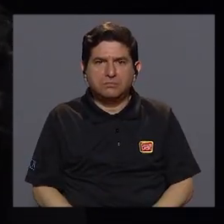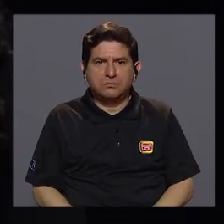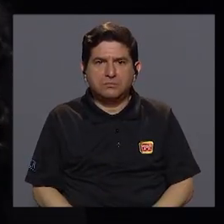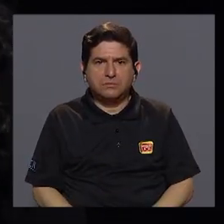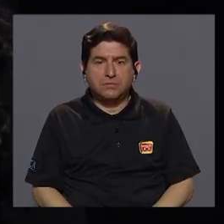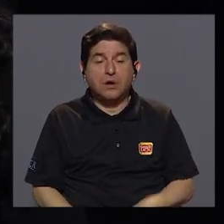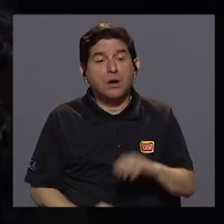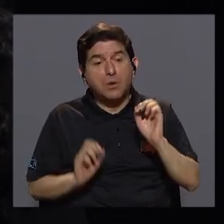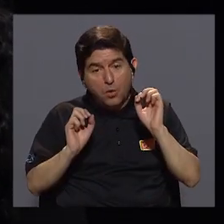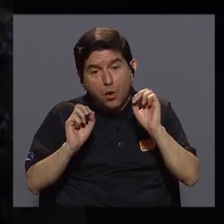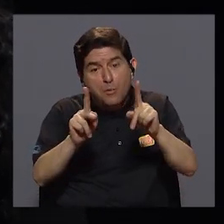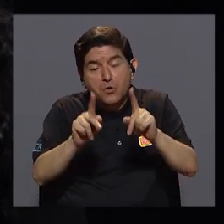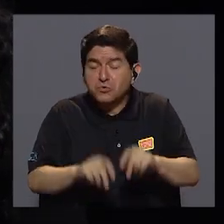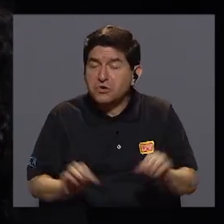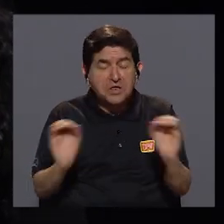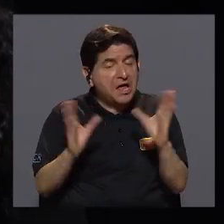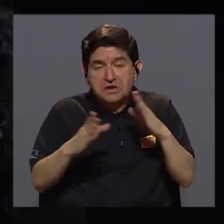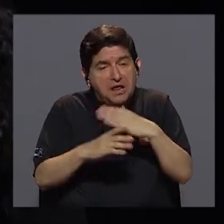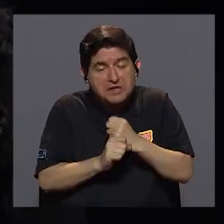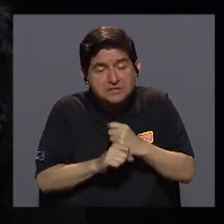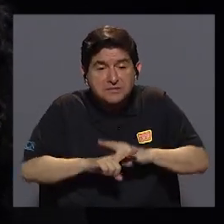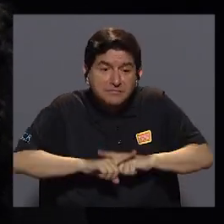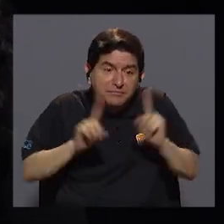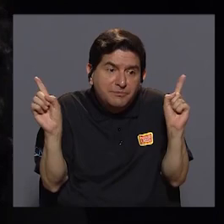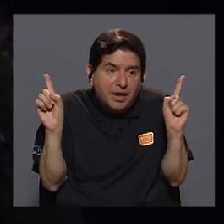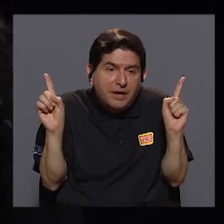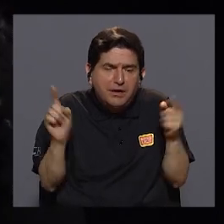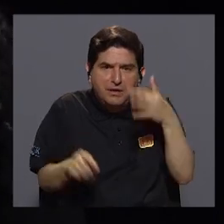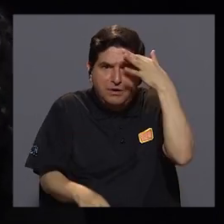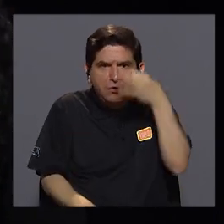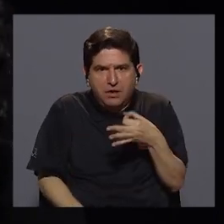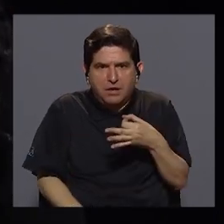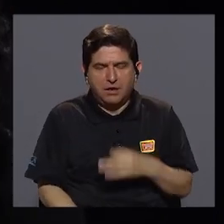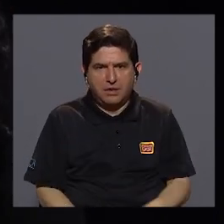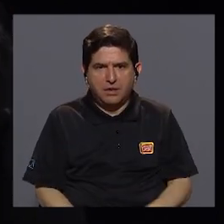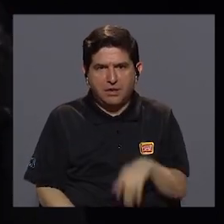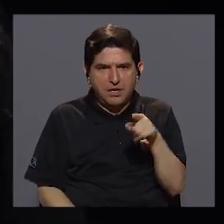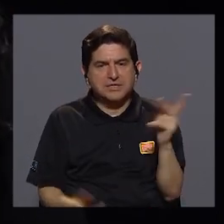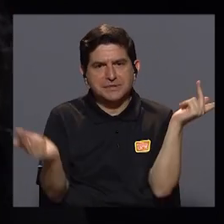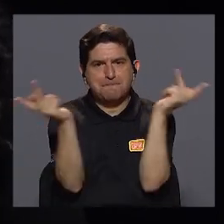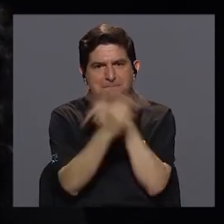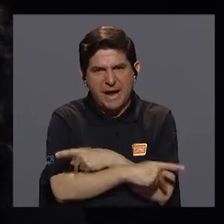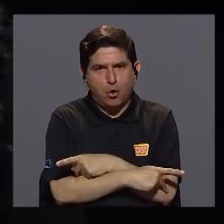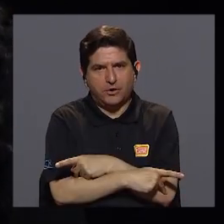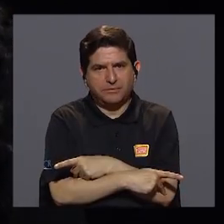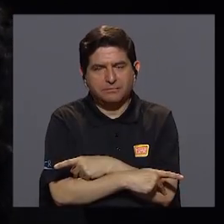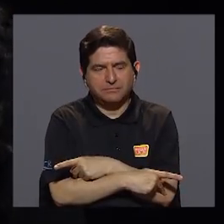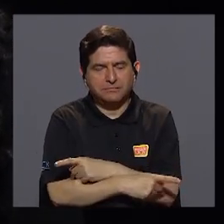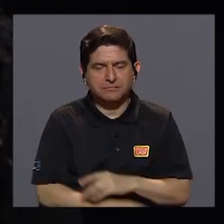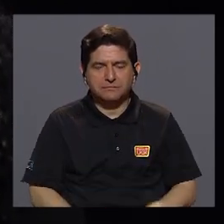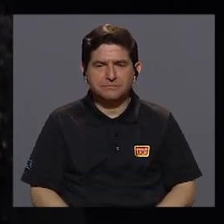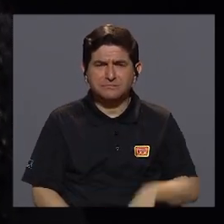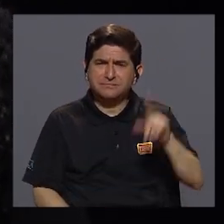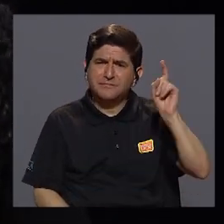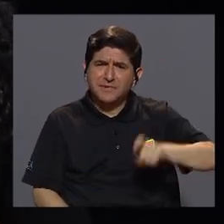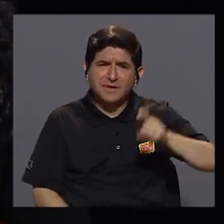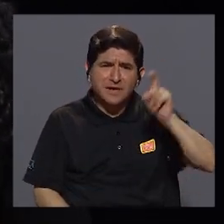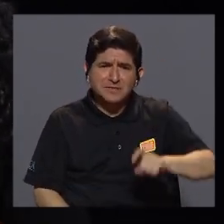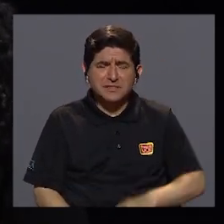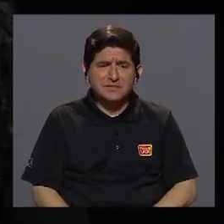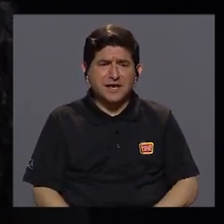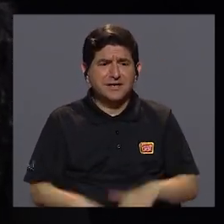Siempre es una posibilidad no tomar ninguna decisión, pero creemos que es realmente la peor decisión. Tenemos que